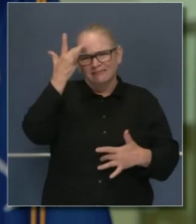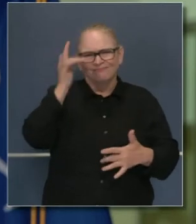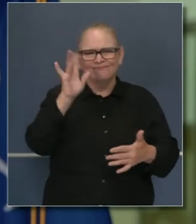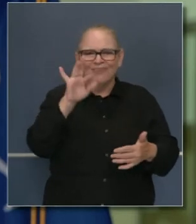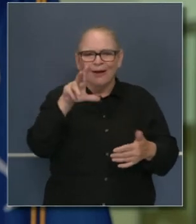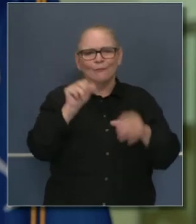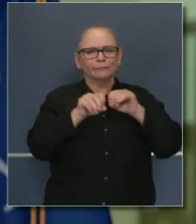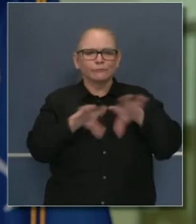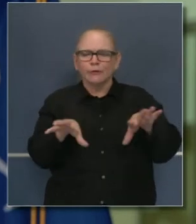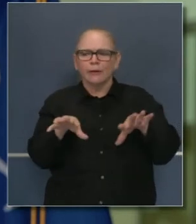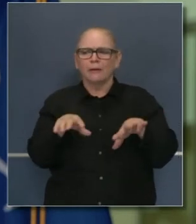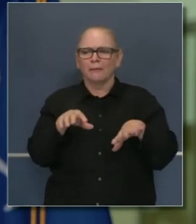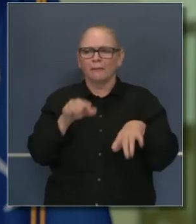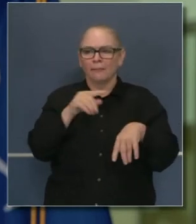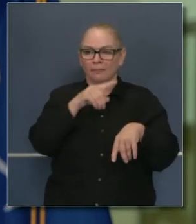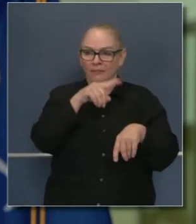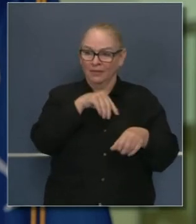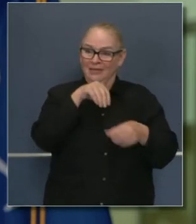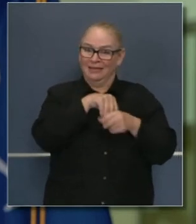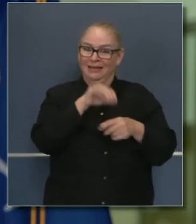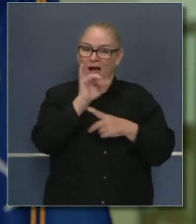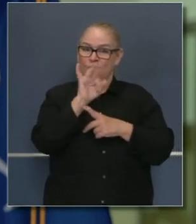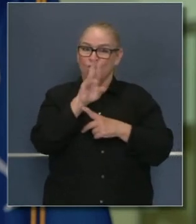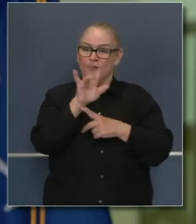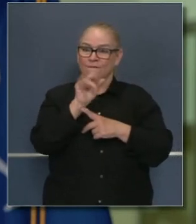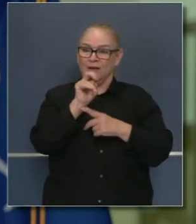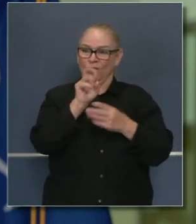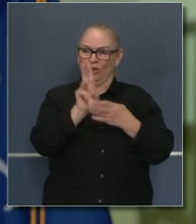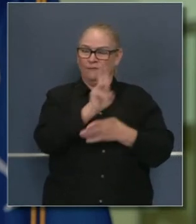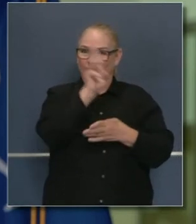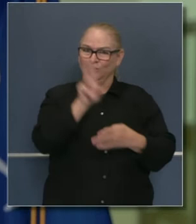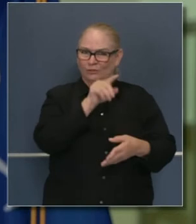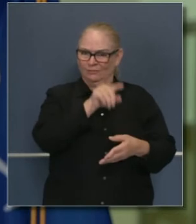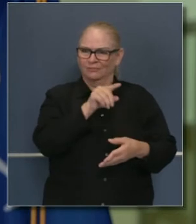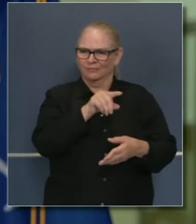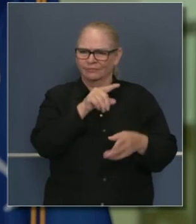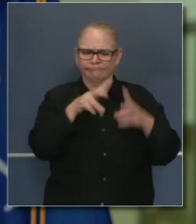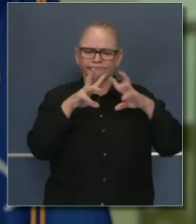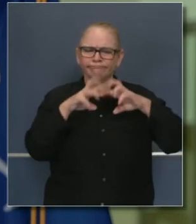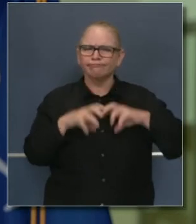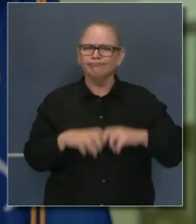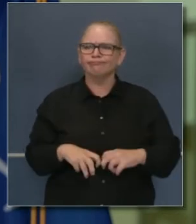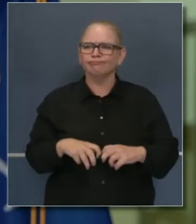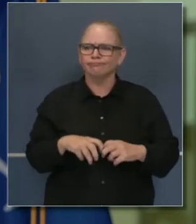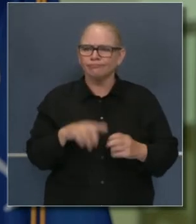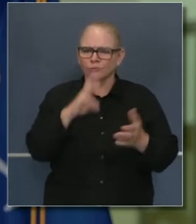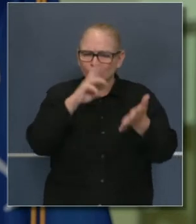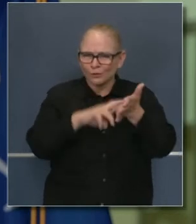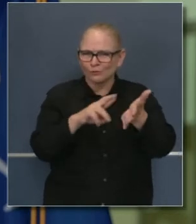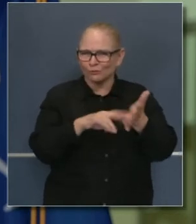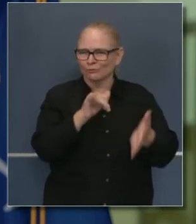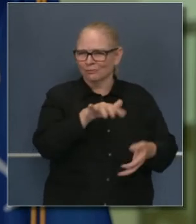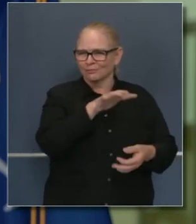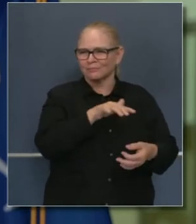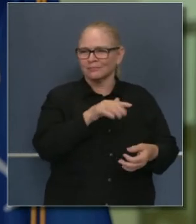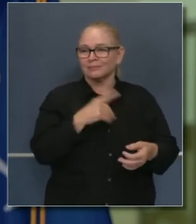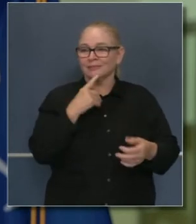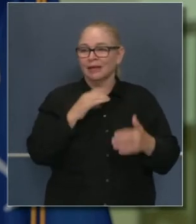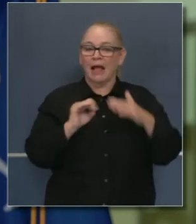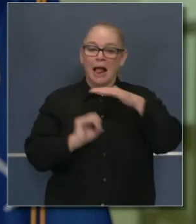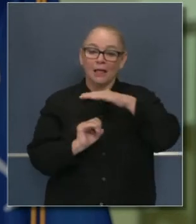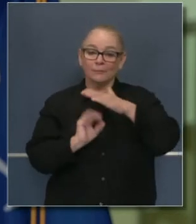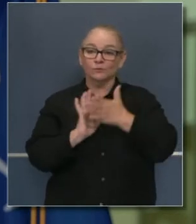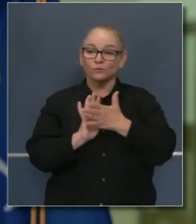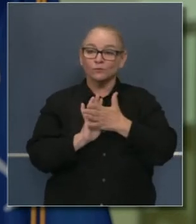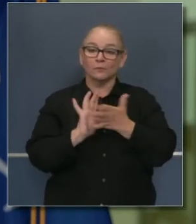contagiosas en la Universidad de Irvine, se preguntan si los funcionarios van a ver si las escuelas reabren, no solamente las primarias, pero las